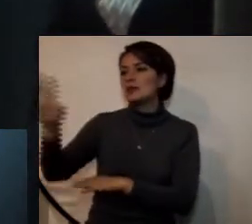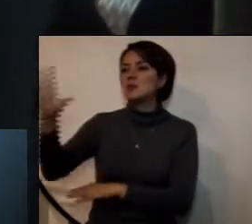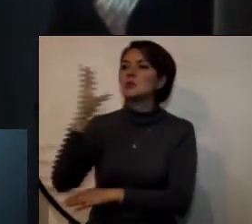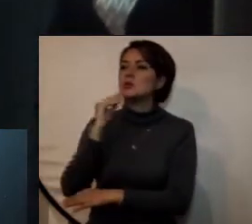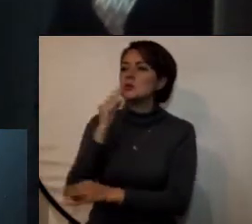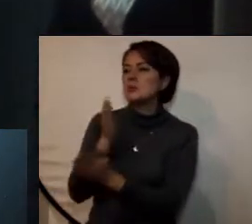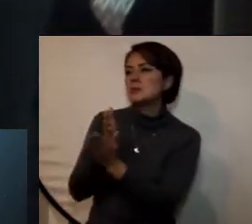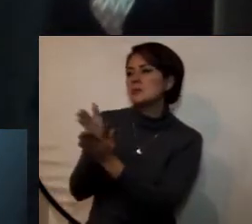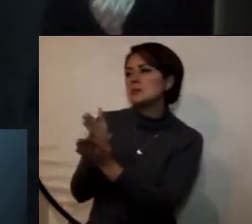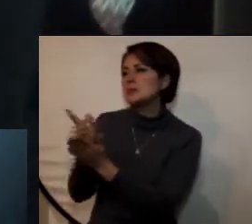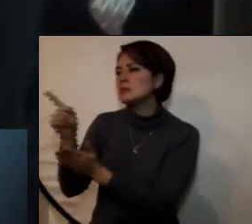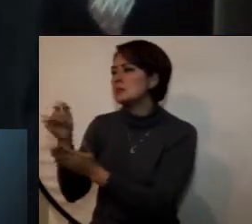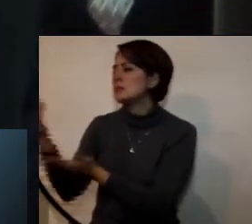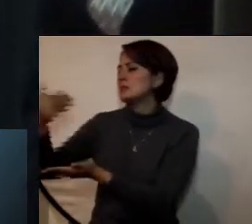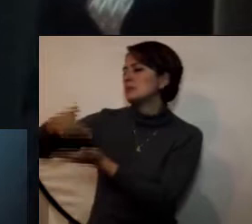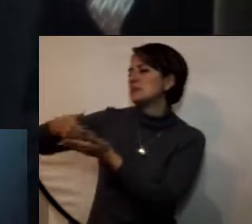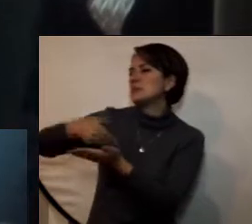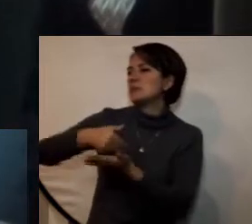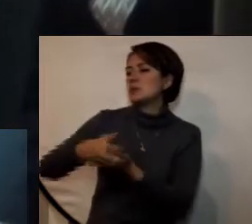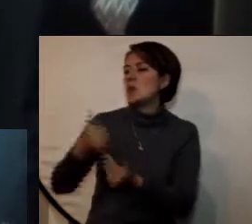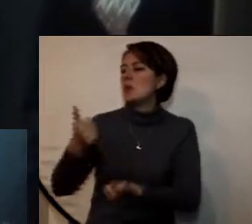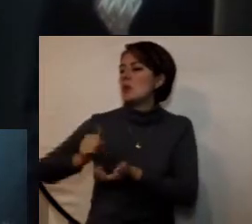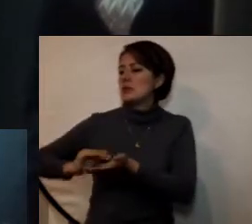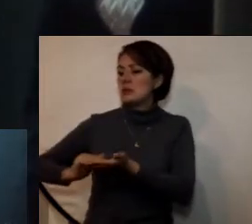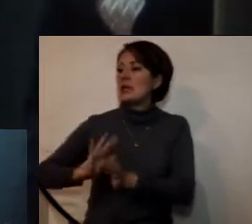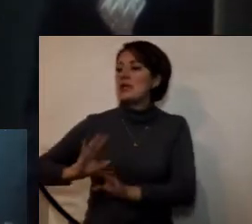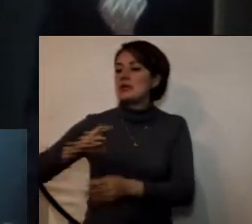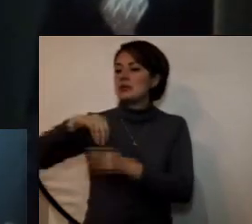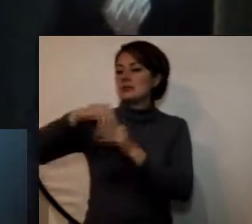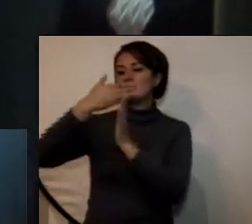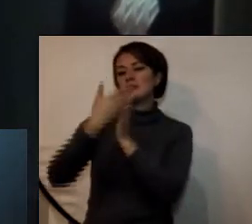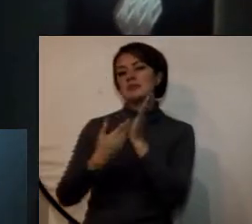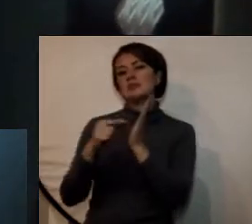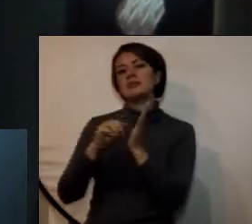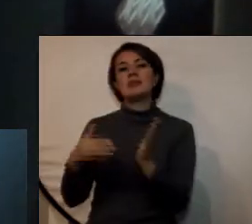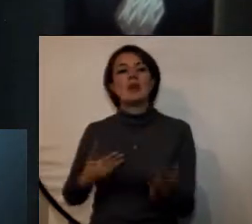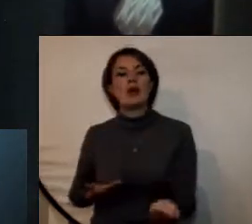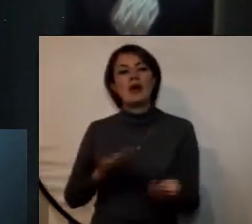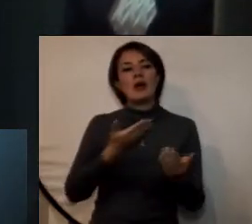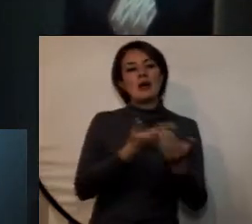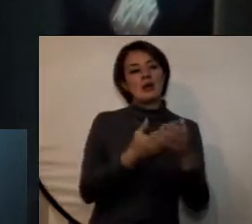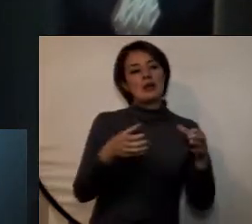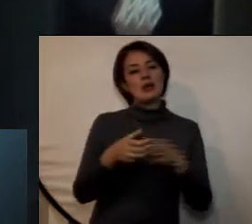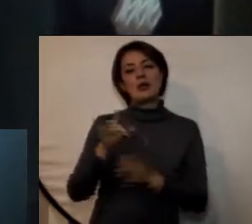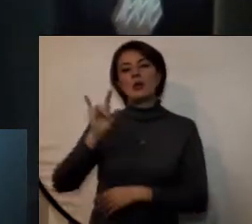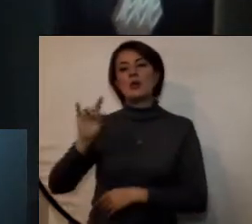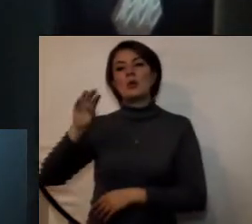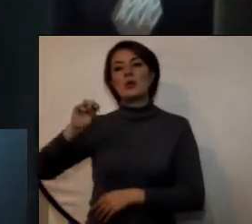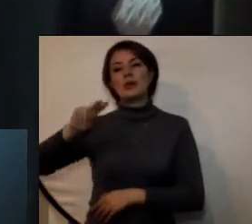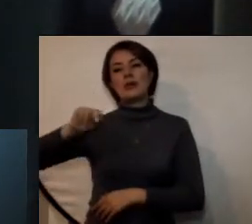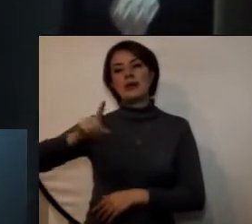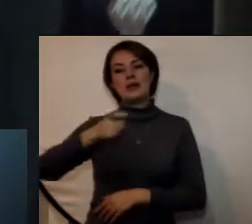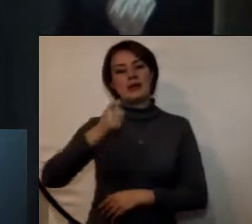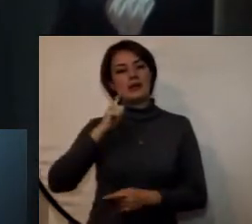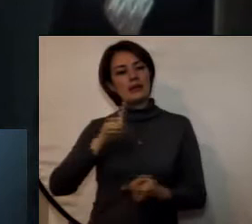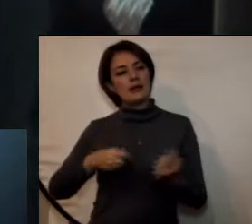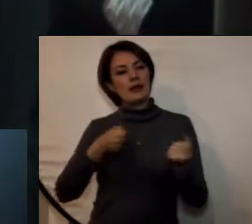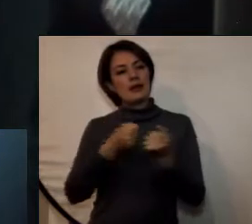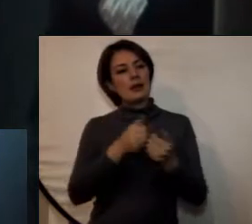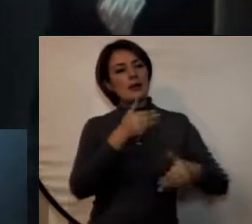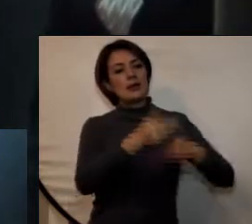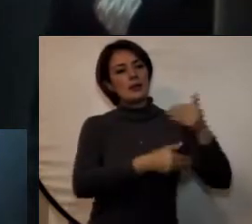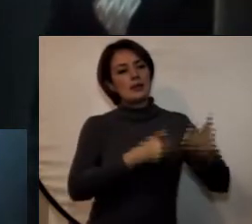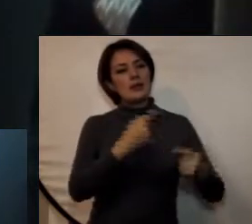disciplina a estas soluciones este documento se llamó contribuciones de la UMNG a los procesos de diálogo